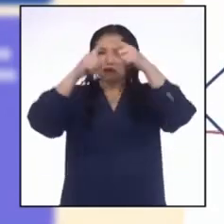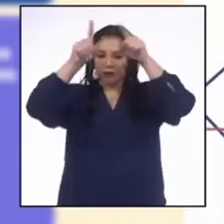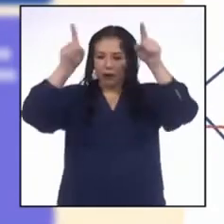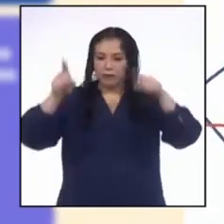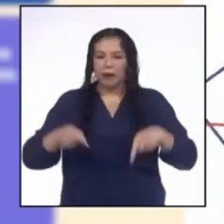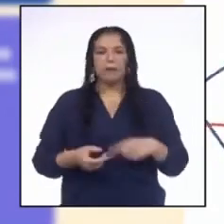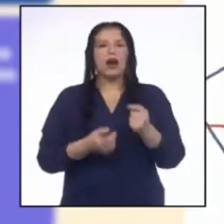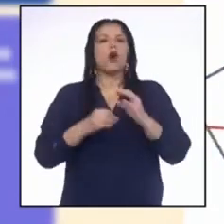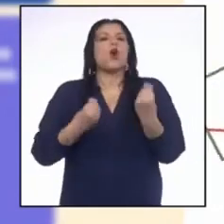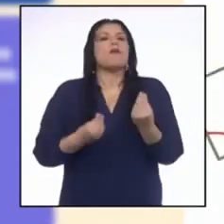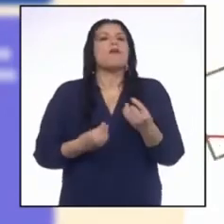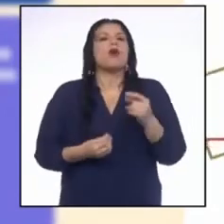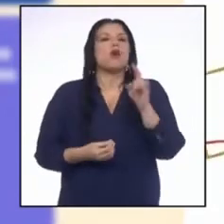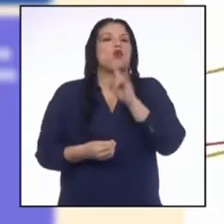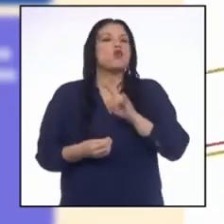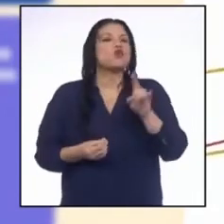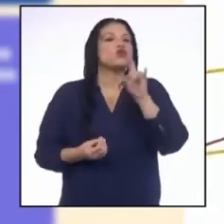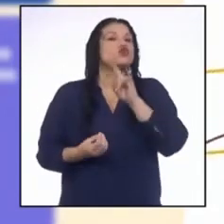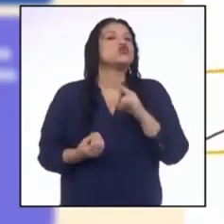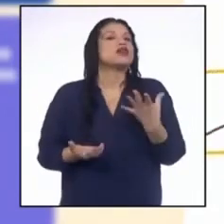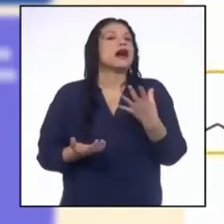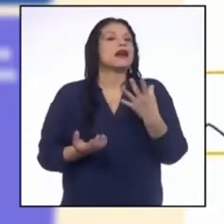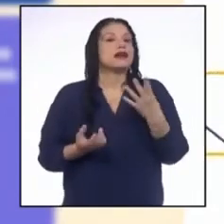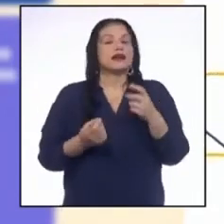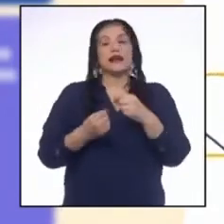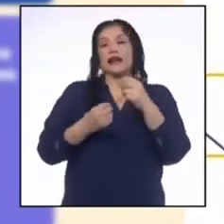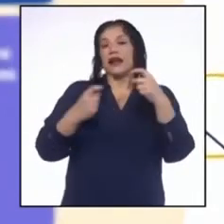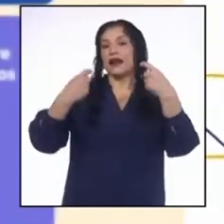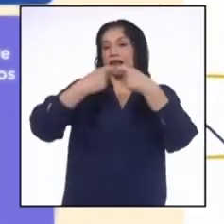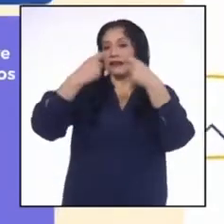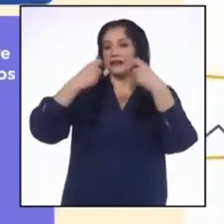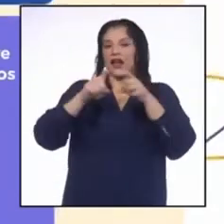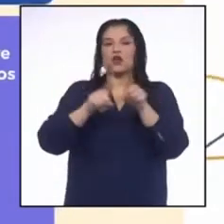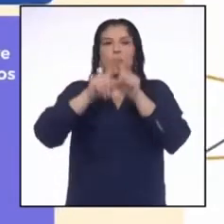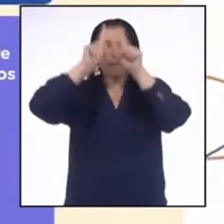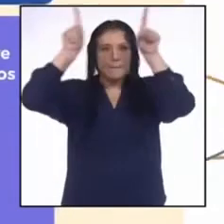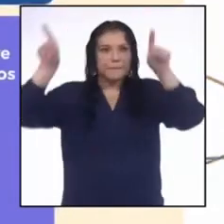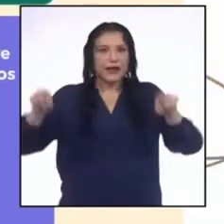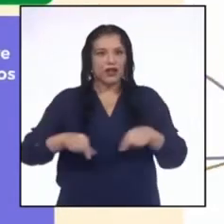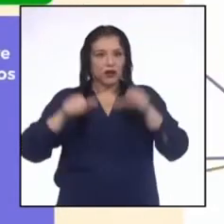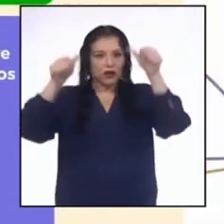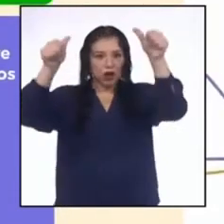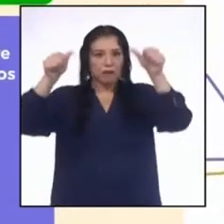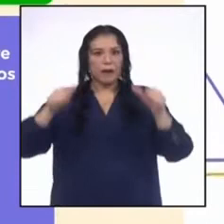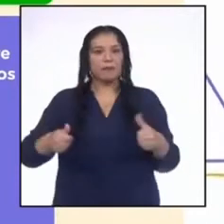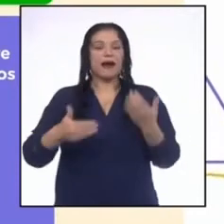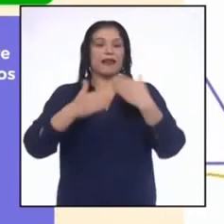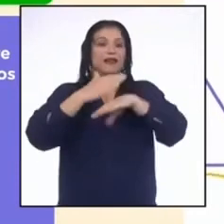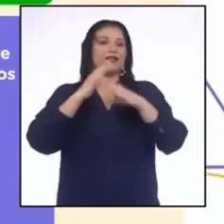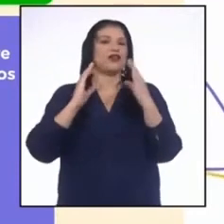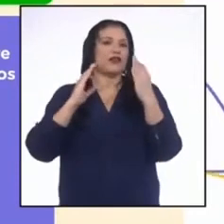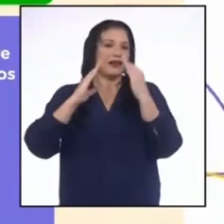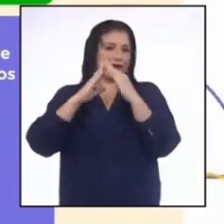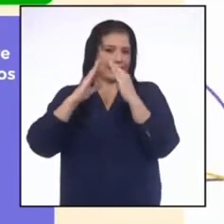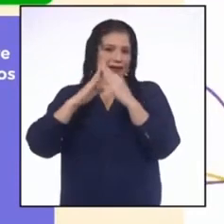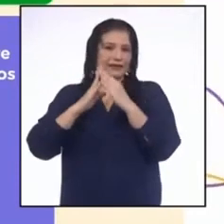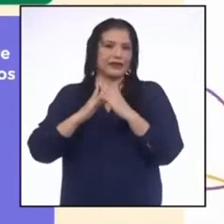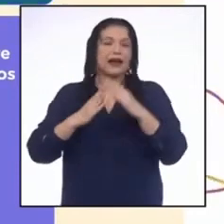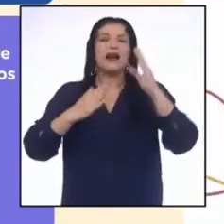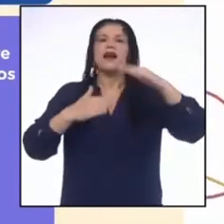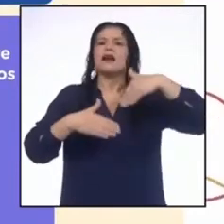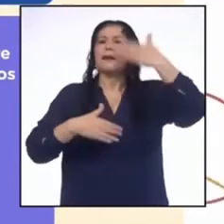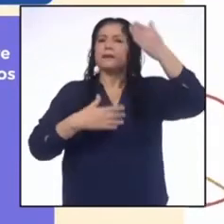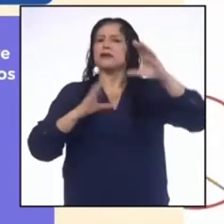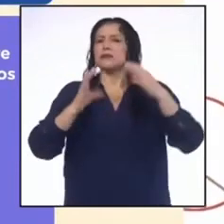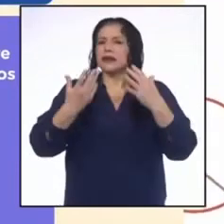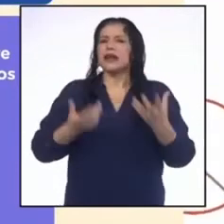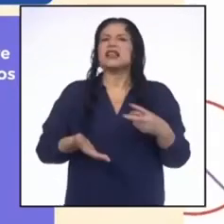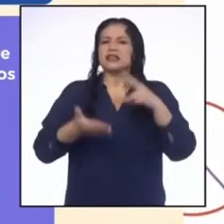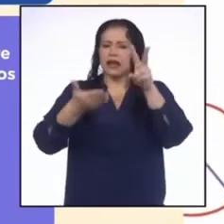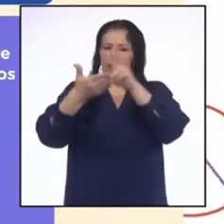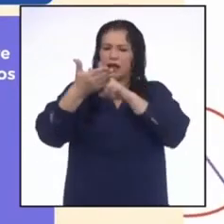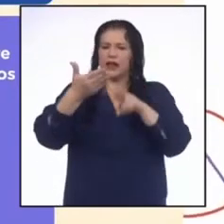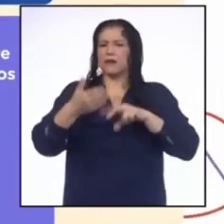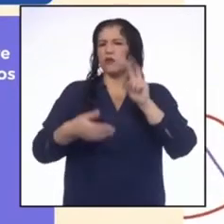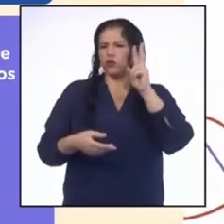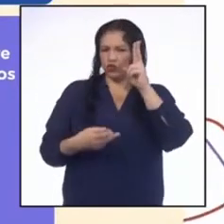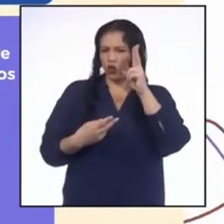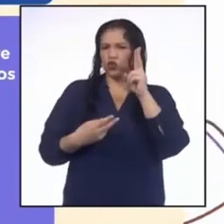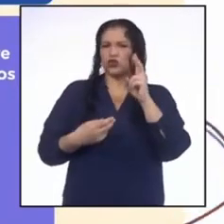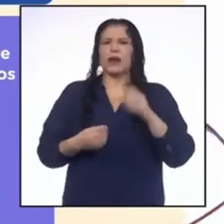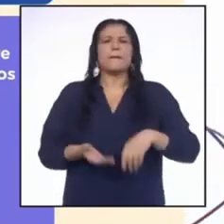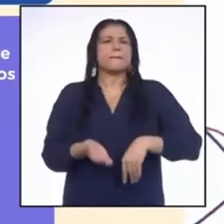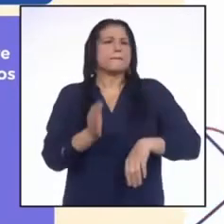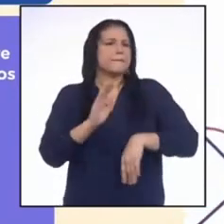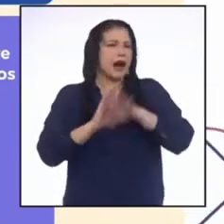consumo de electricidad y un periódico mural para el hogar. En los próximos programas, leeremos dos textos que nos darán más